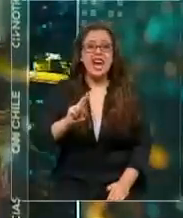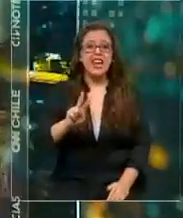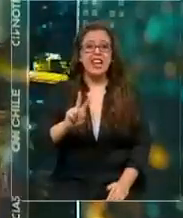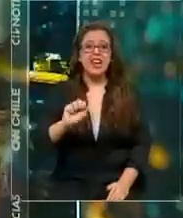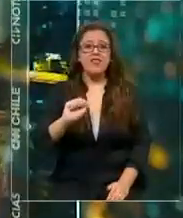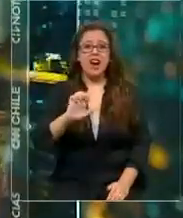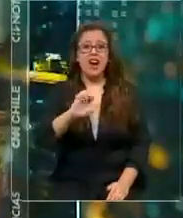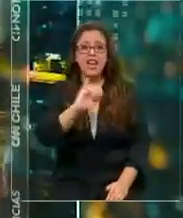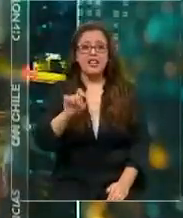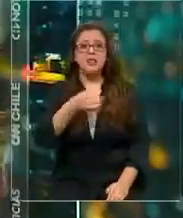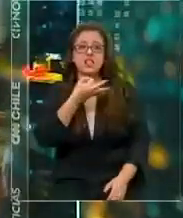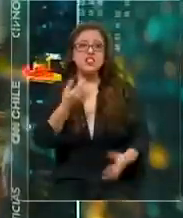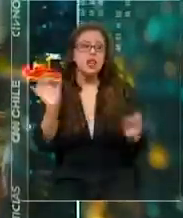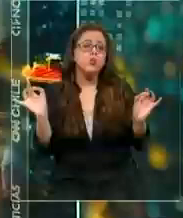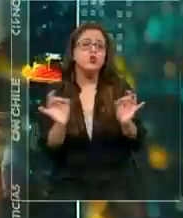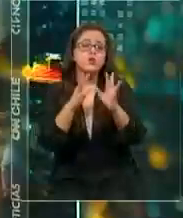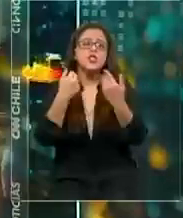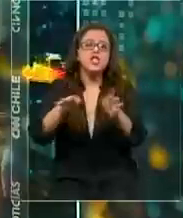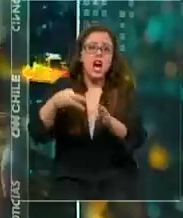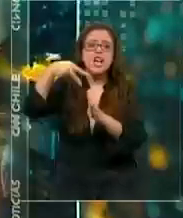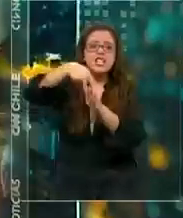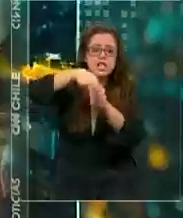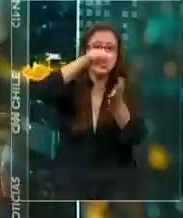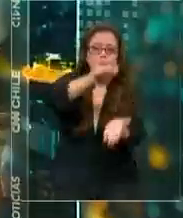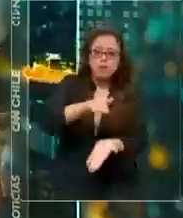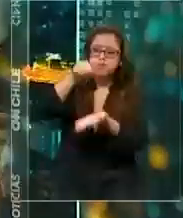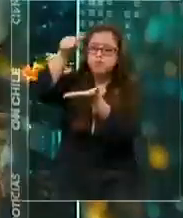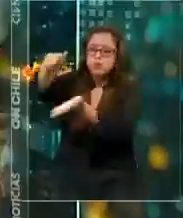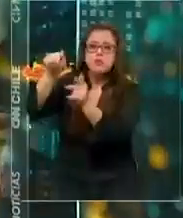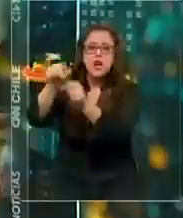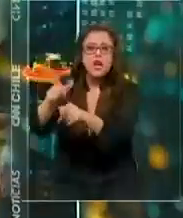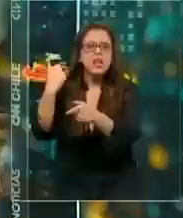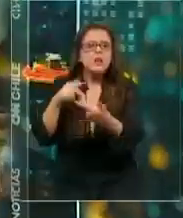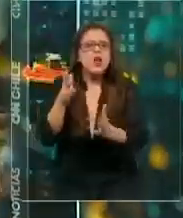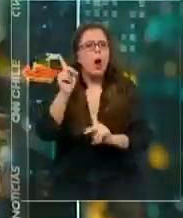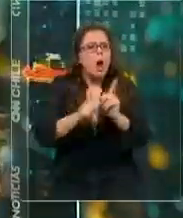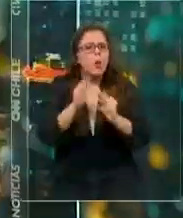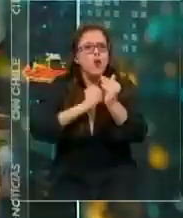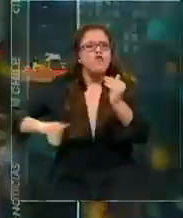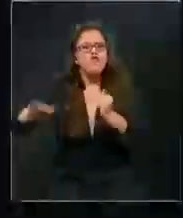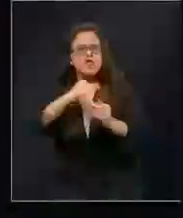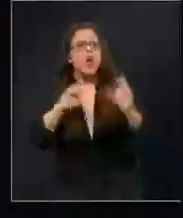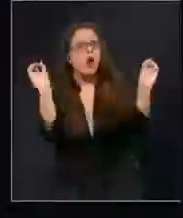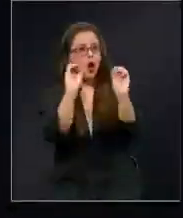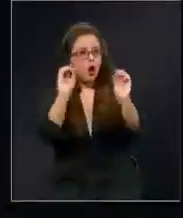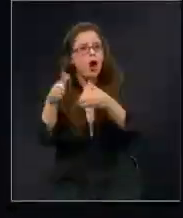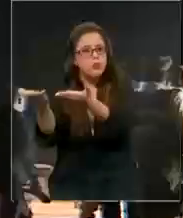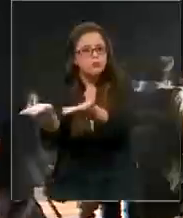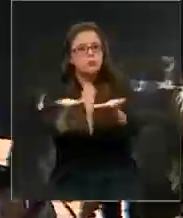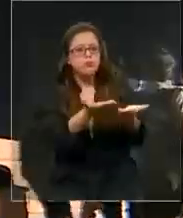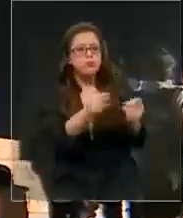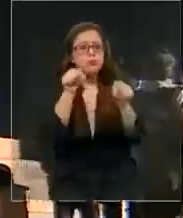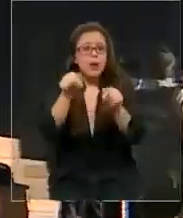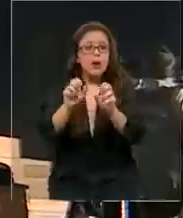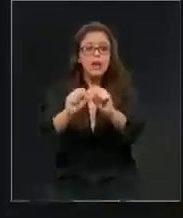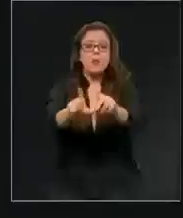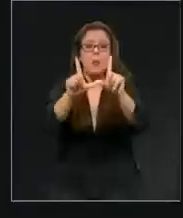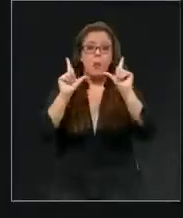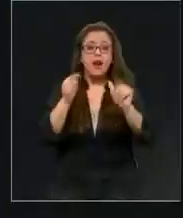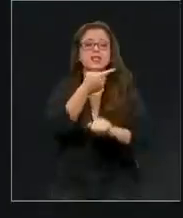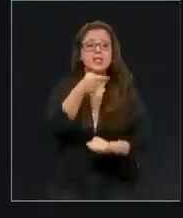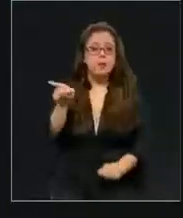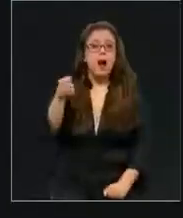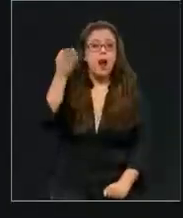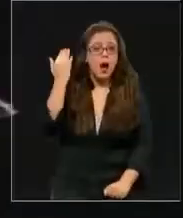de la plaza. Pero, ¿qué opinan los vecinos? Algunos de ellos hablan en esta nota. Fue una de las imágenes de la